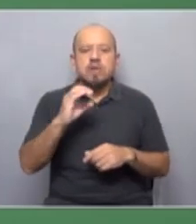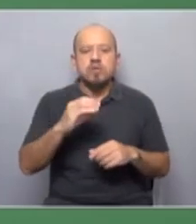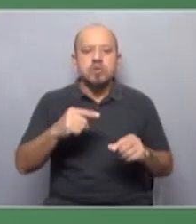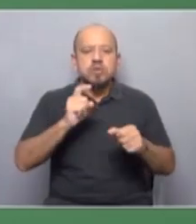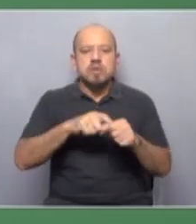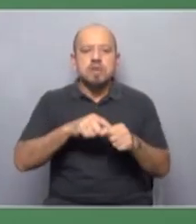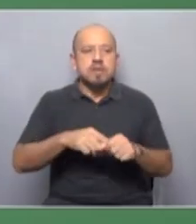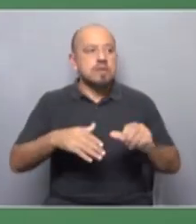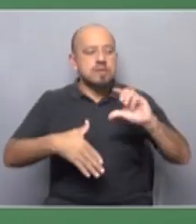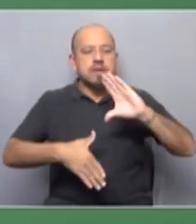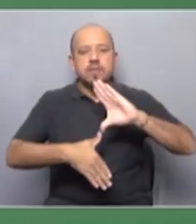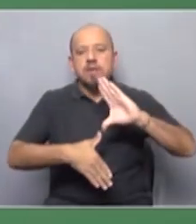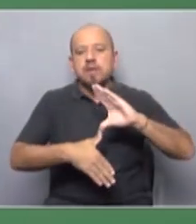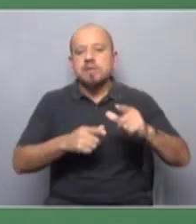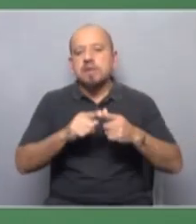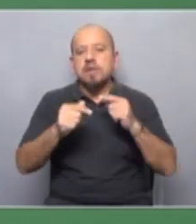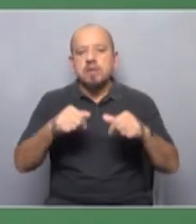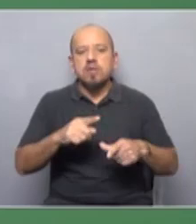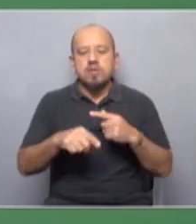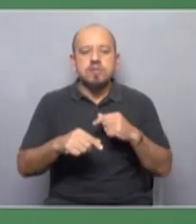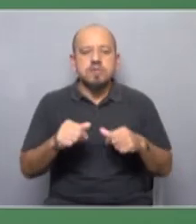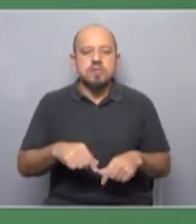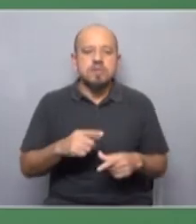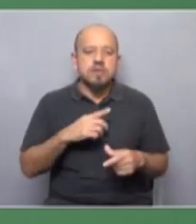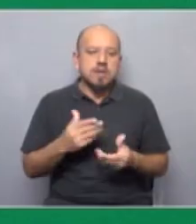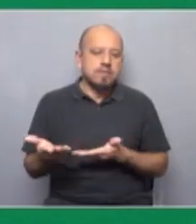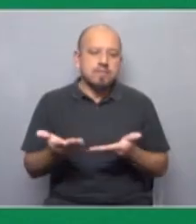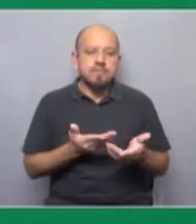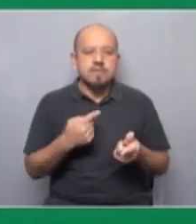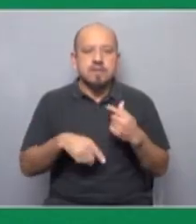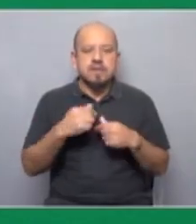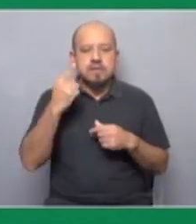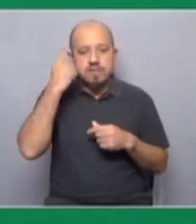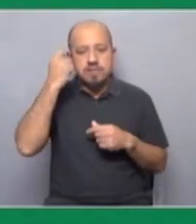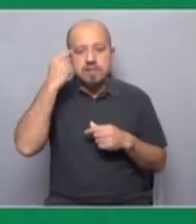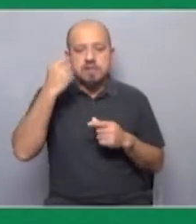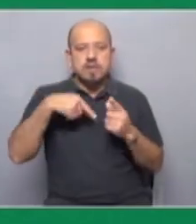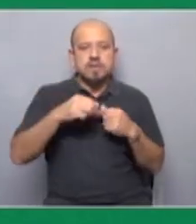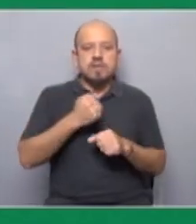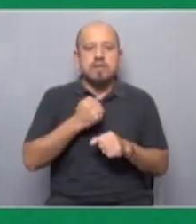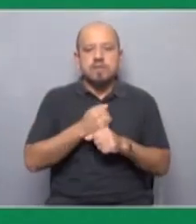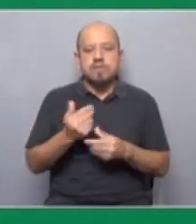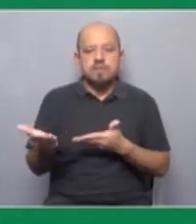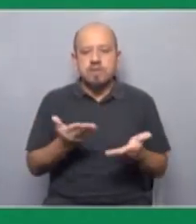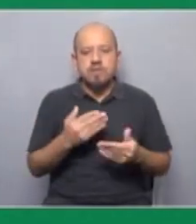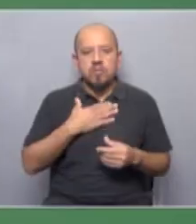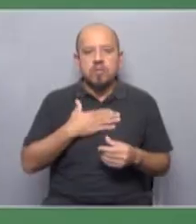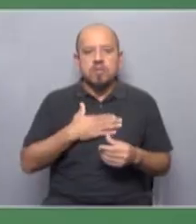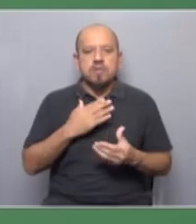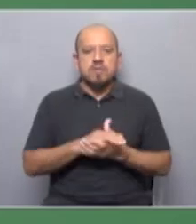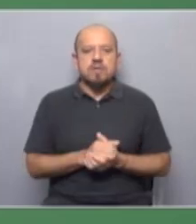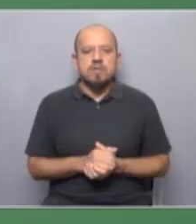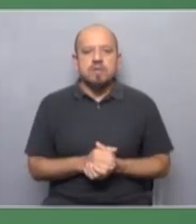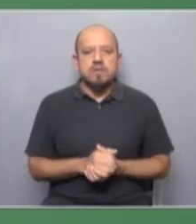Américas que está aquí en nuestro país compartiendo desde hace un tiempo bueno estas experiencias y trabajando por supuesto Jordania bienvenida un gusto Buenas